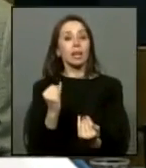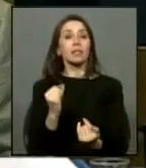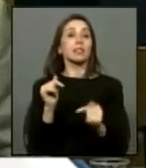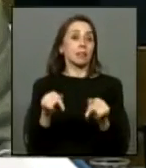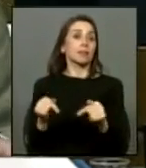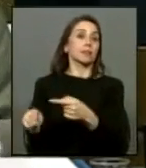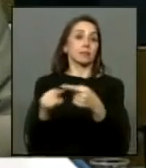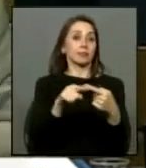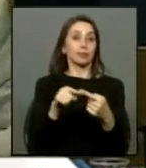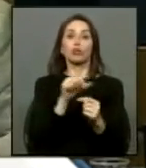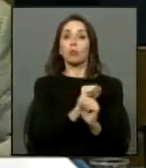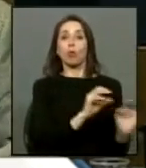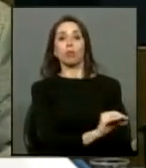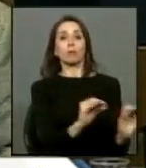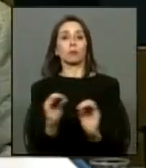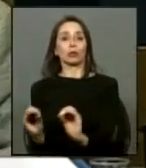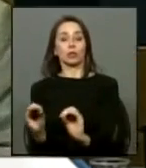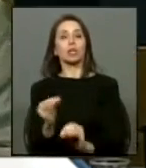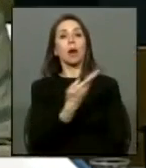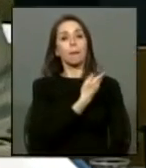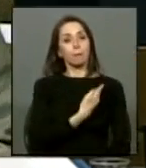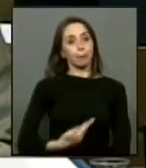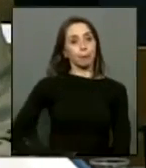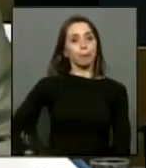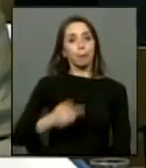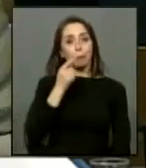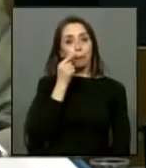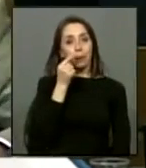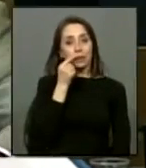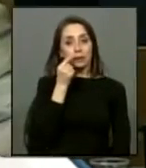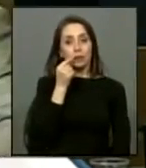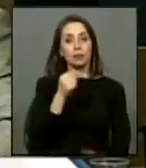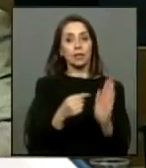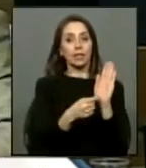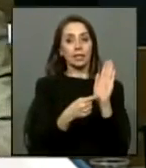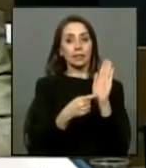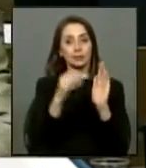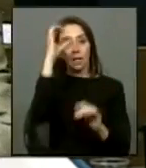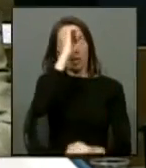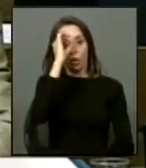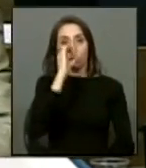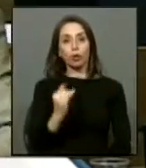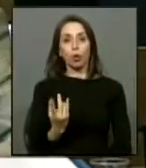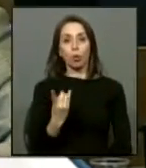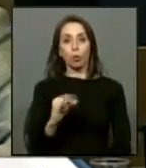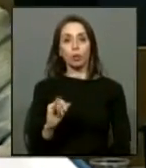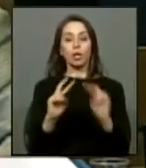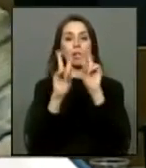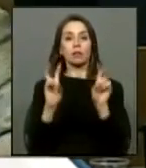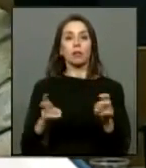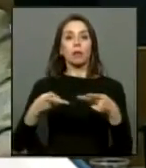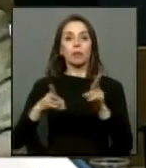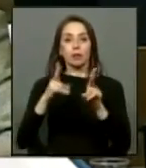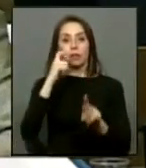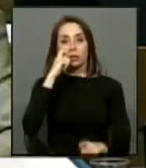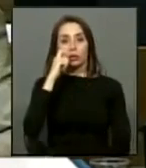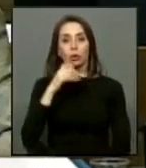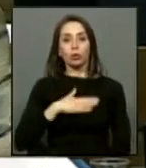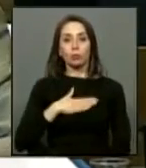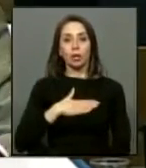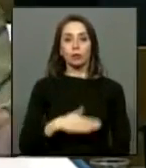impostergable presidente esta es la posición de la UDI en materia de derechos humanos